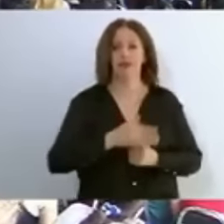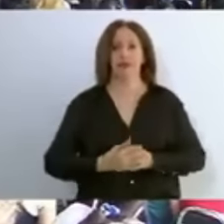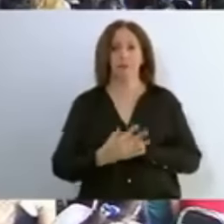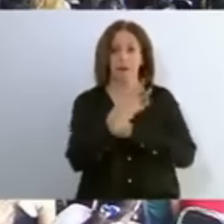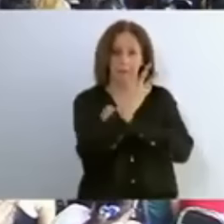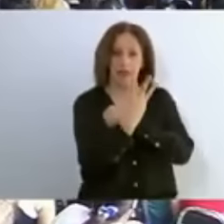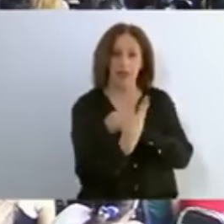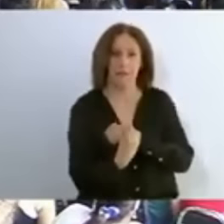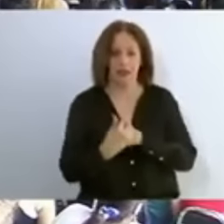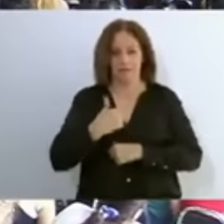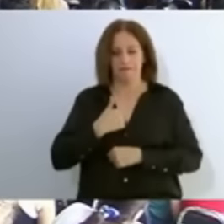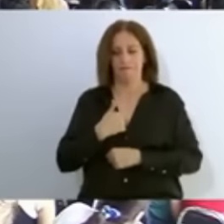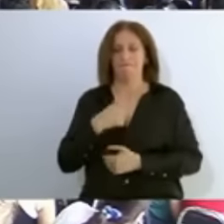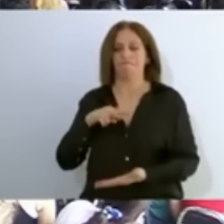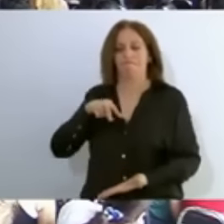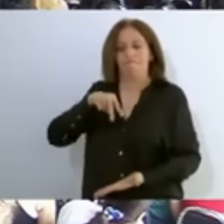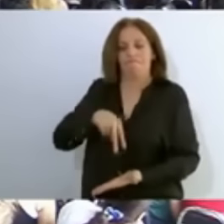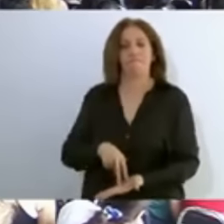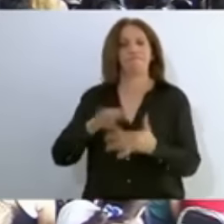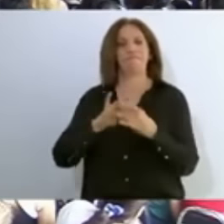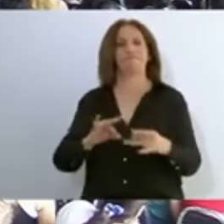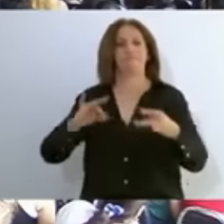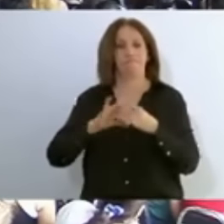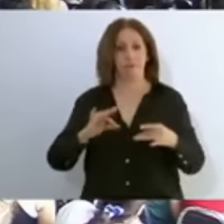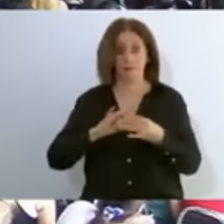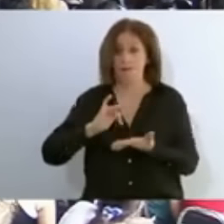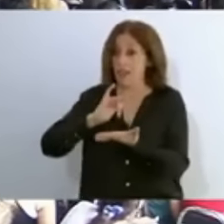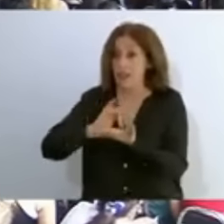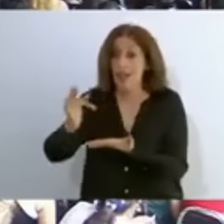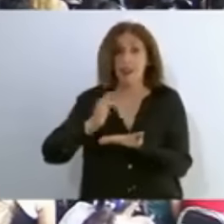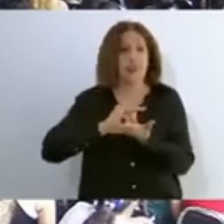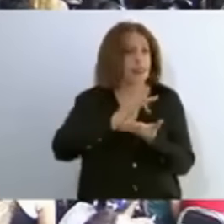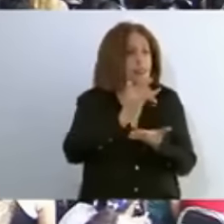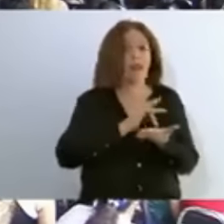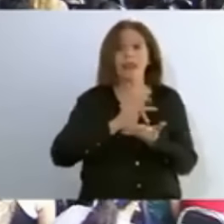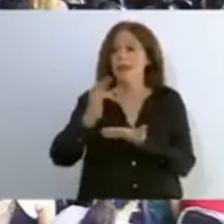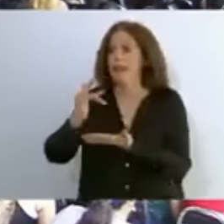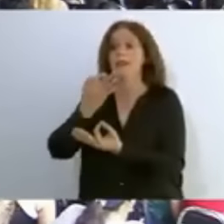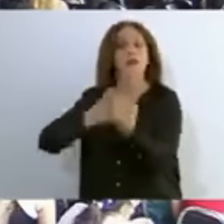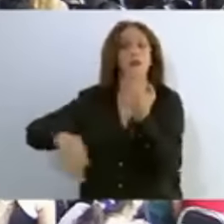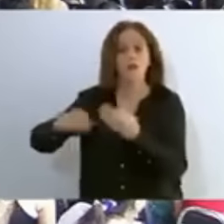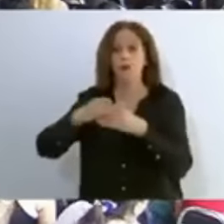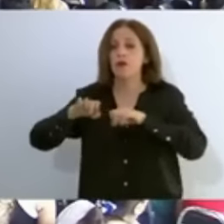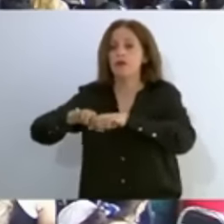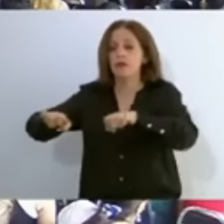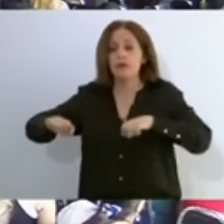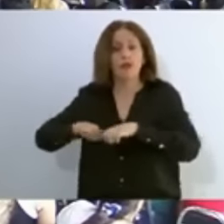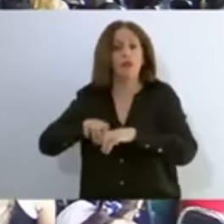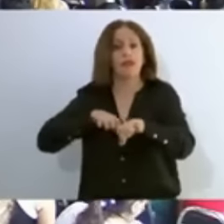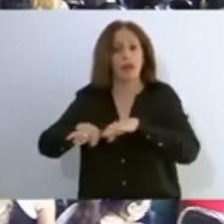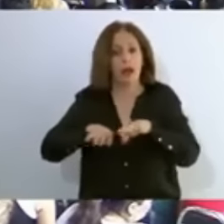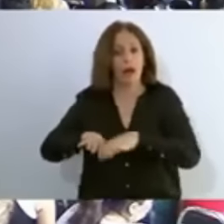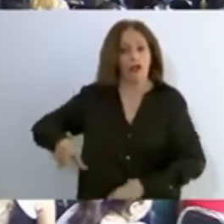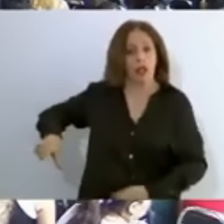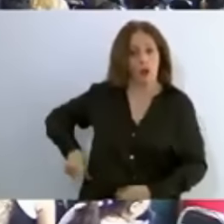día a ustedes. Agradezco la compañía de mis compañeros de gabinete, de este gabinete